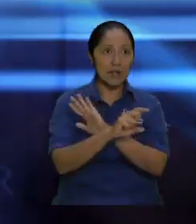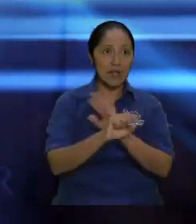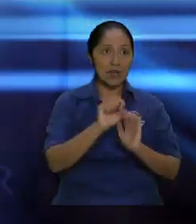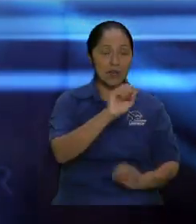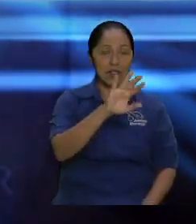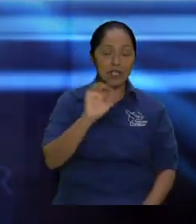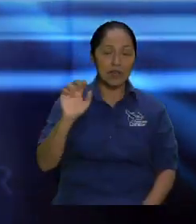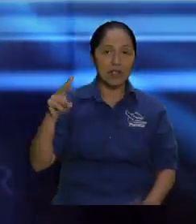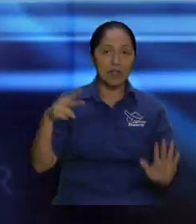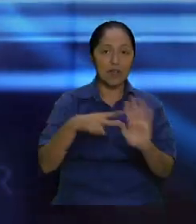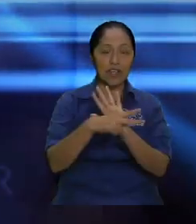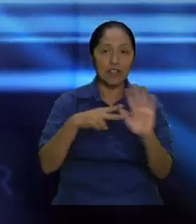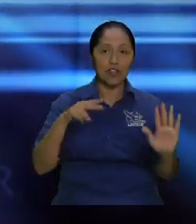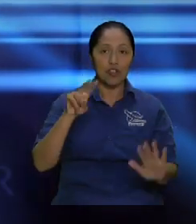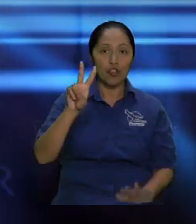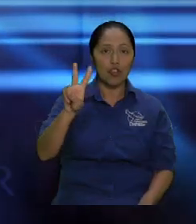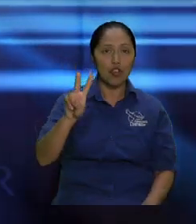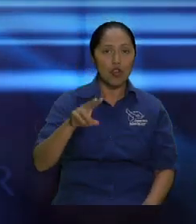que no es pan?